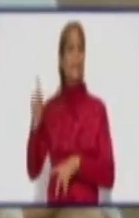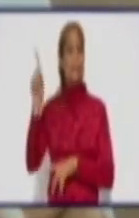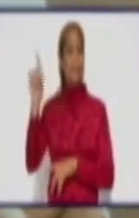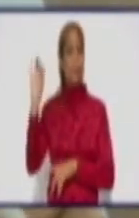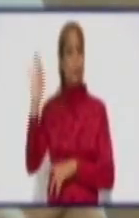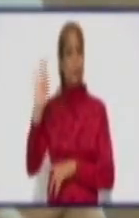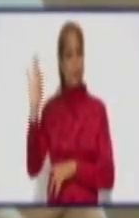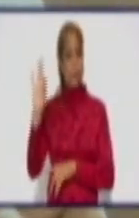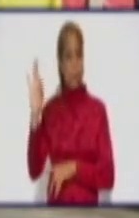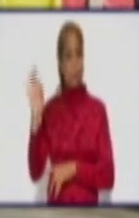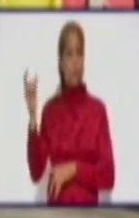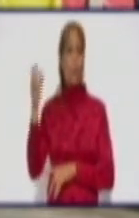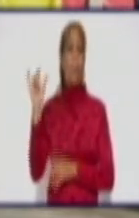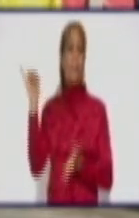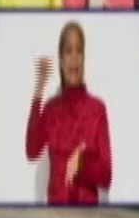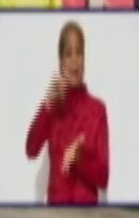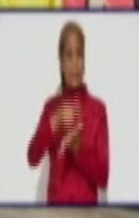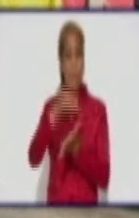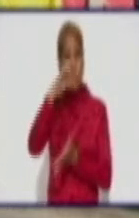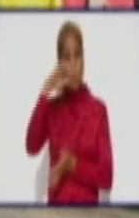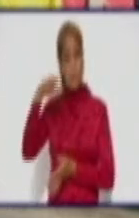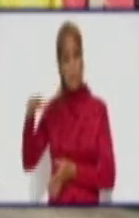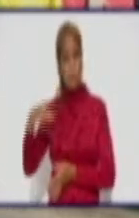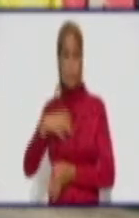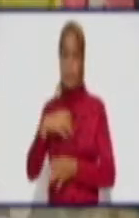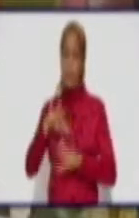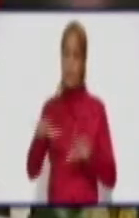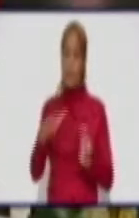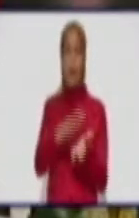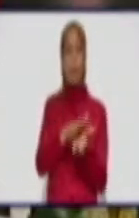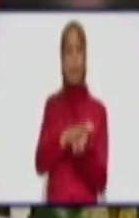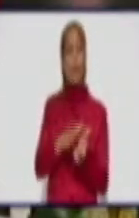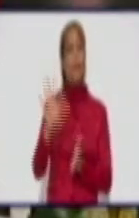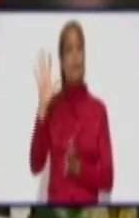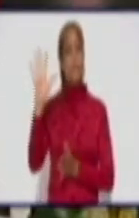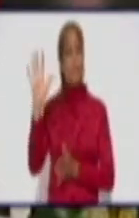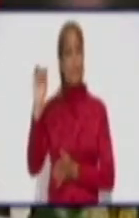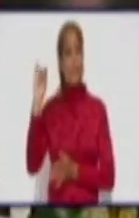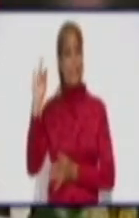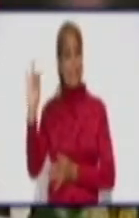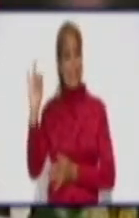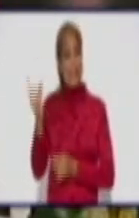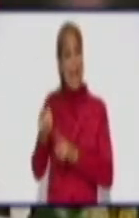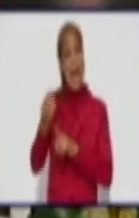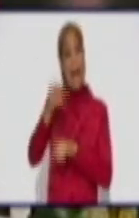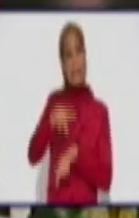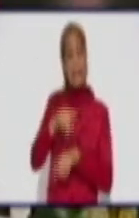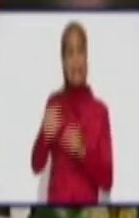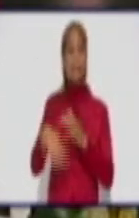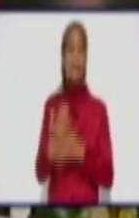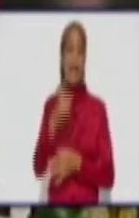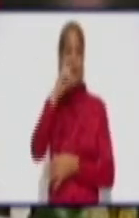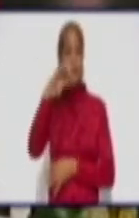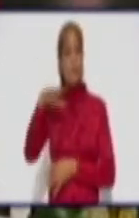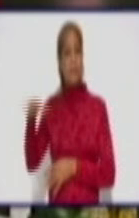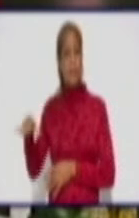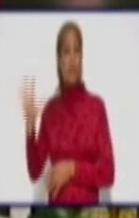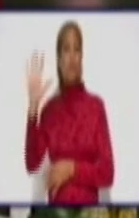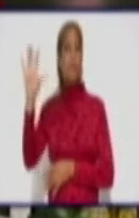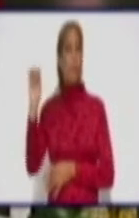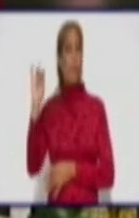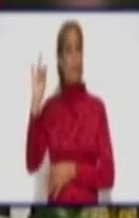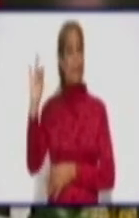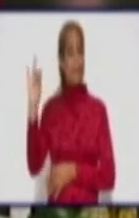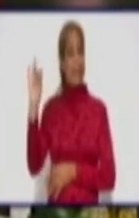edad pediátrica acumulamos ya 1.057. En el día de ayer fueron 29 pacientes en la edad pediátrica y de ellos